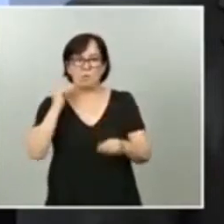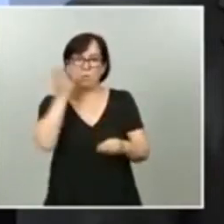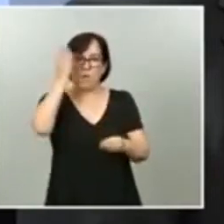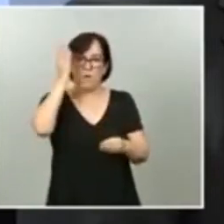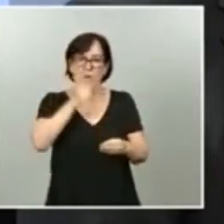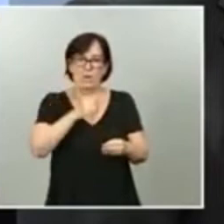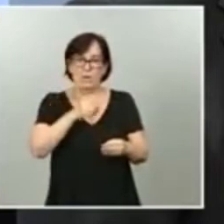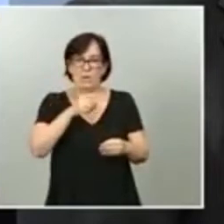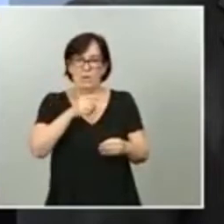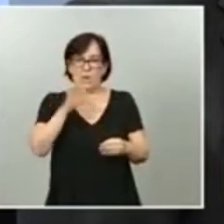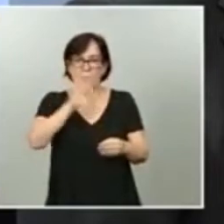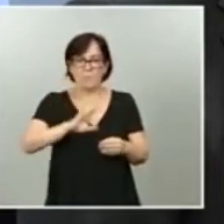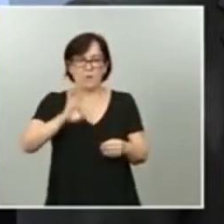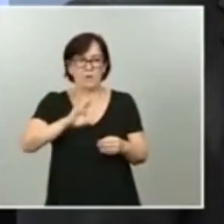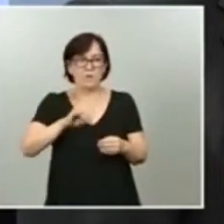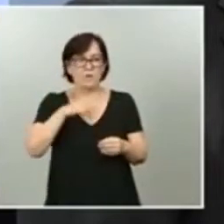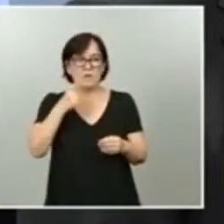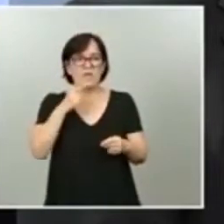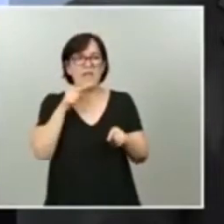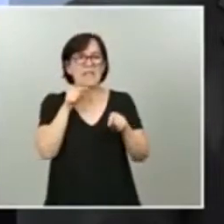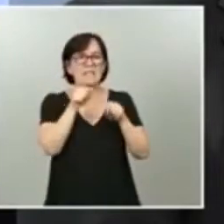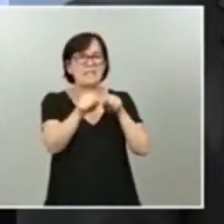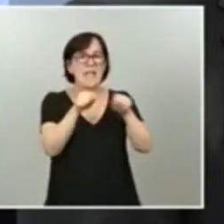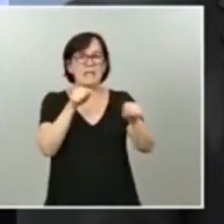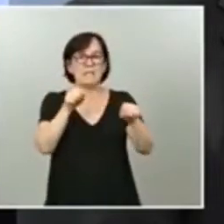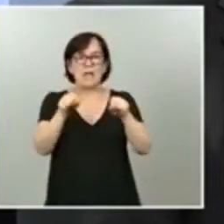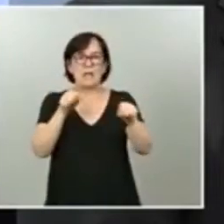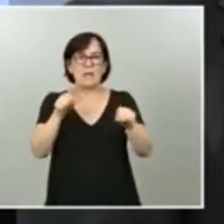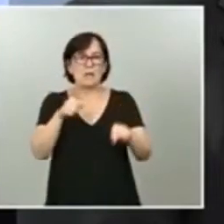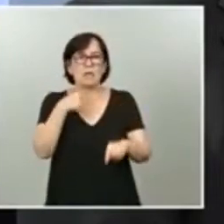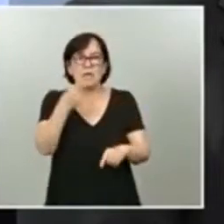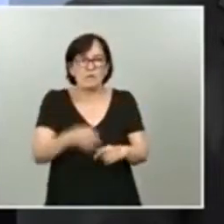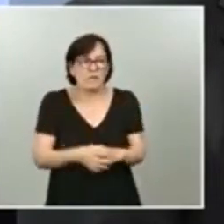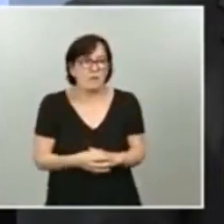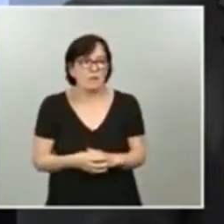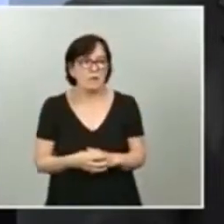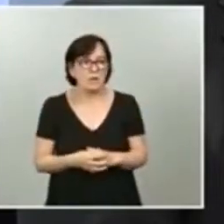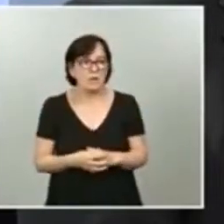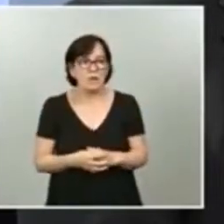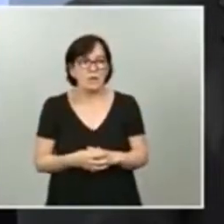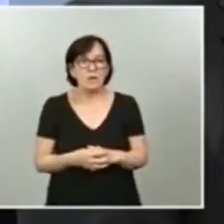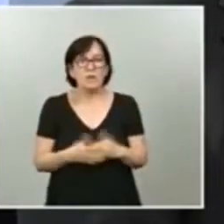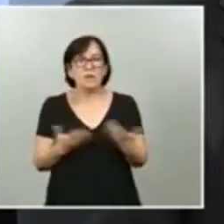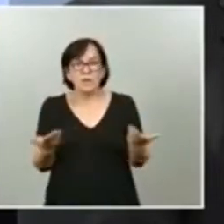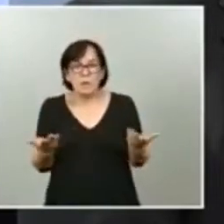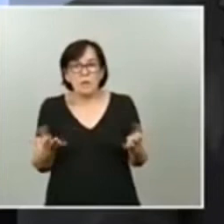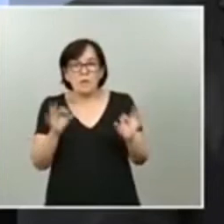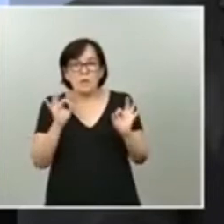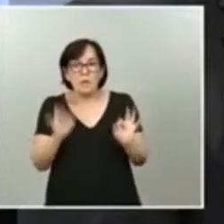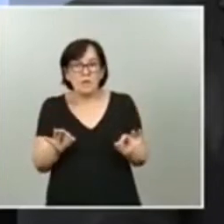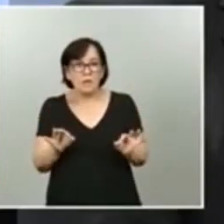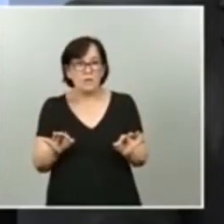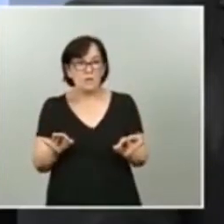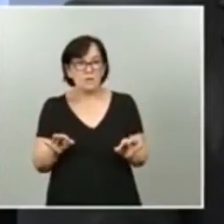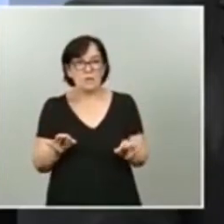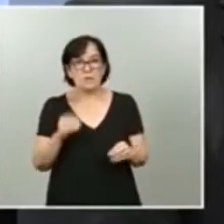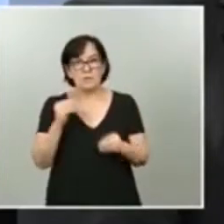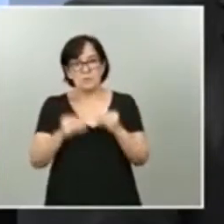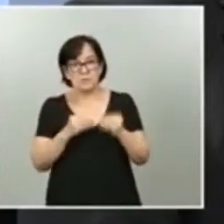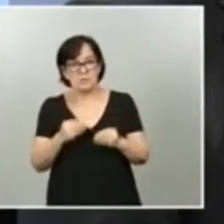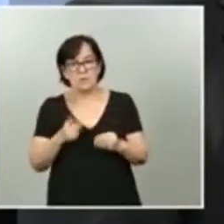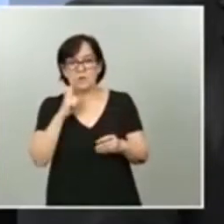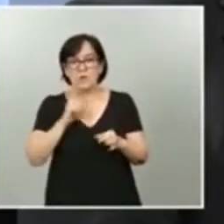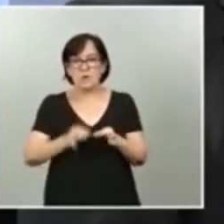se dijera que es señalamiento simplemente decirlo. Si eso fuera así, estaríamos ante una suerte de